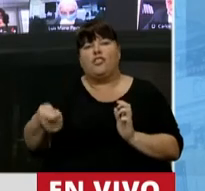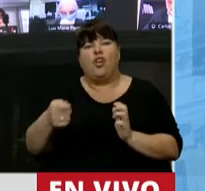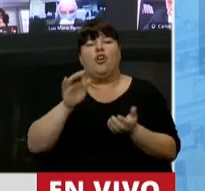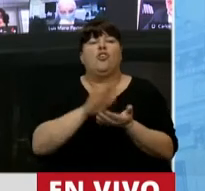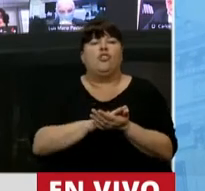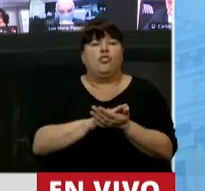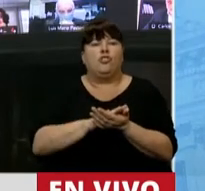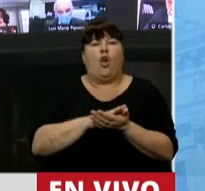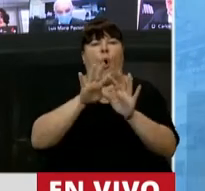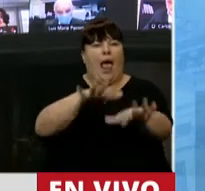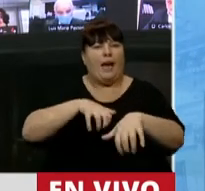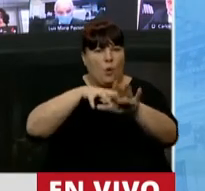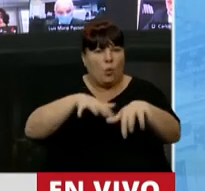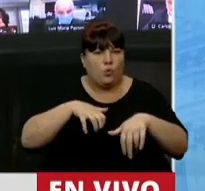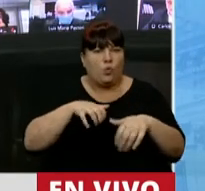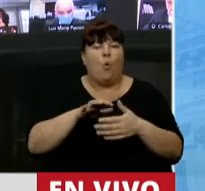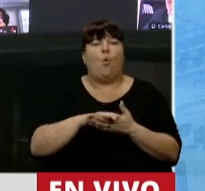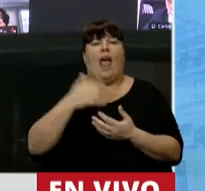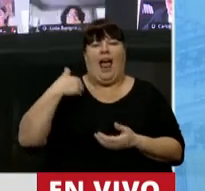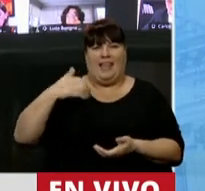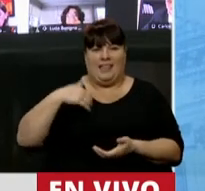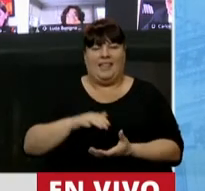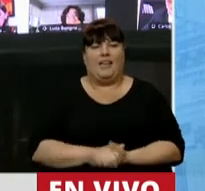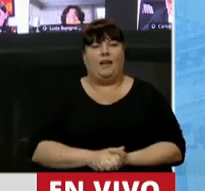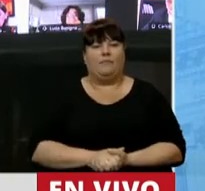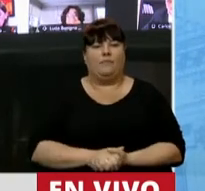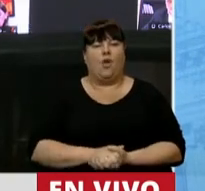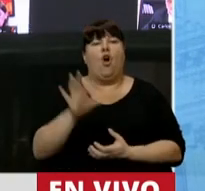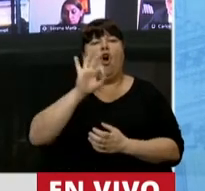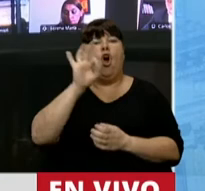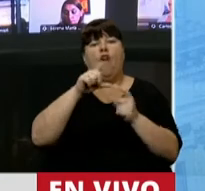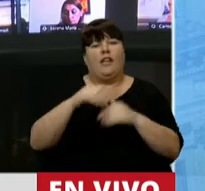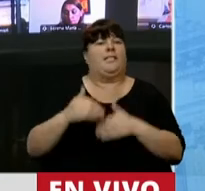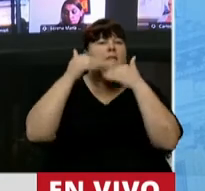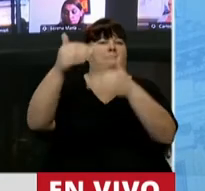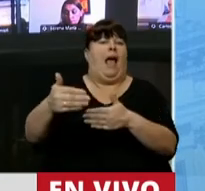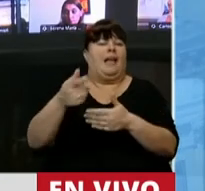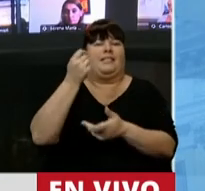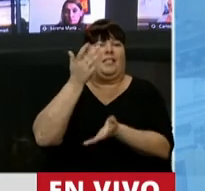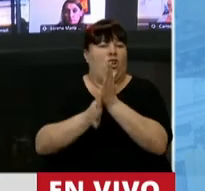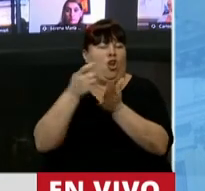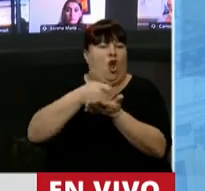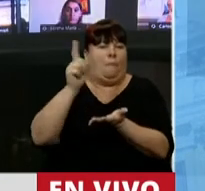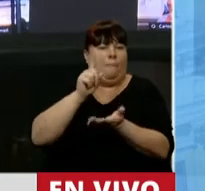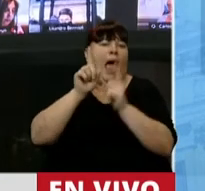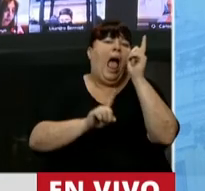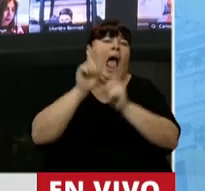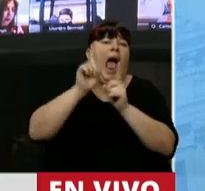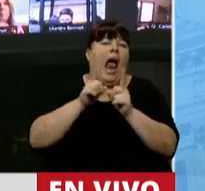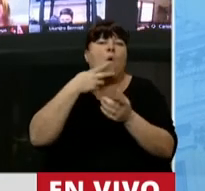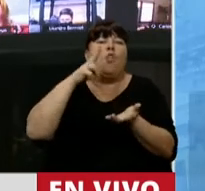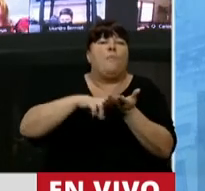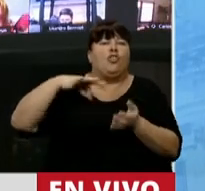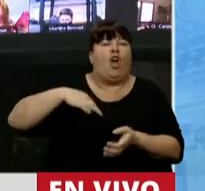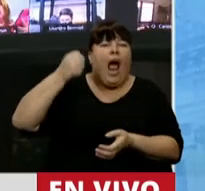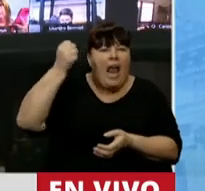ámbitos de la agricultura argentina, o prorrogan exención para alguna categoría de